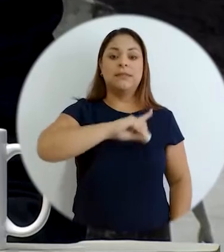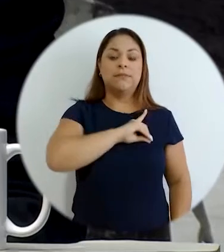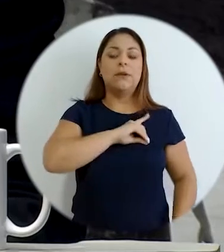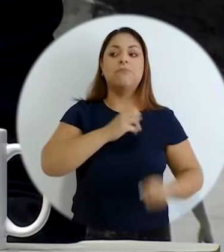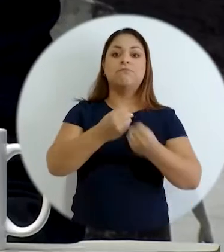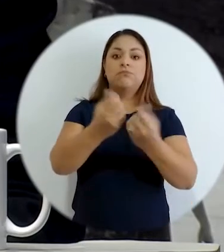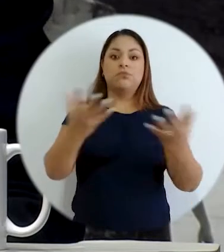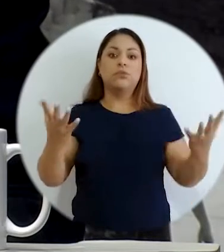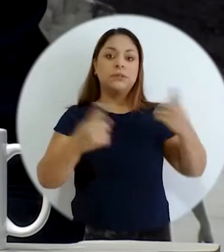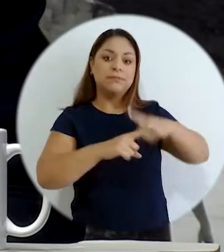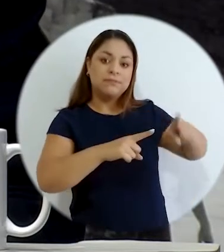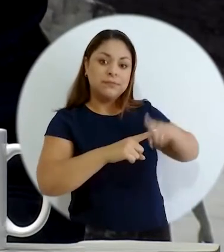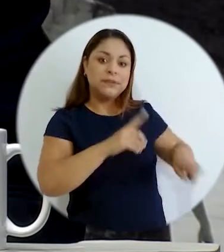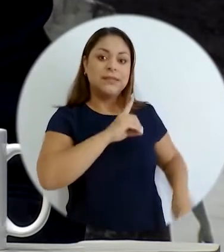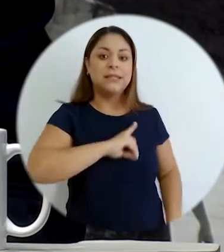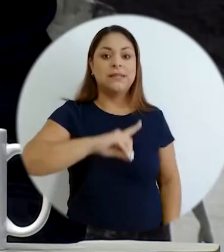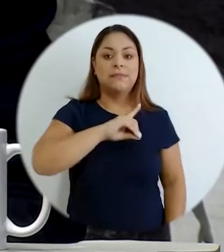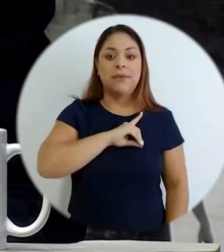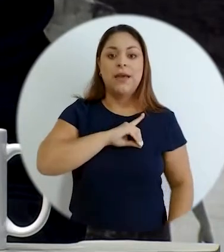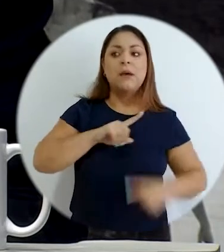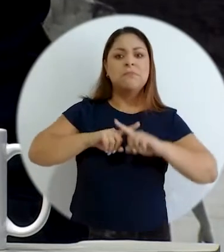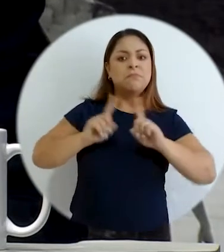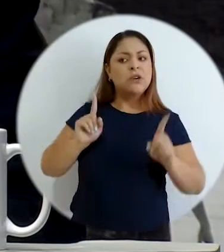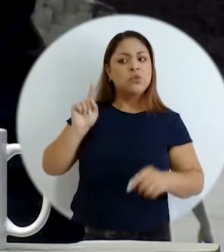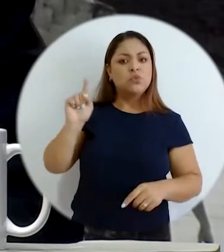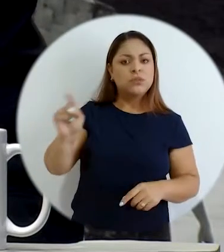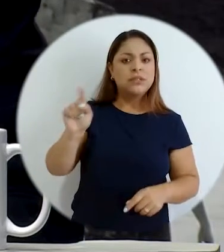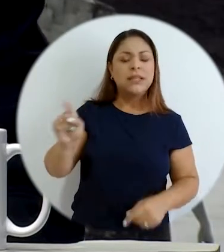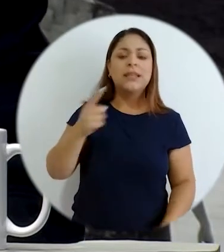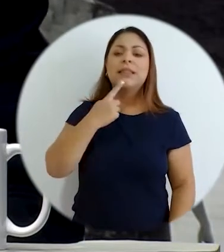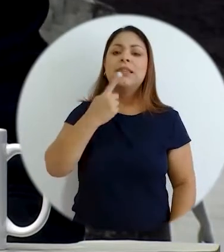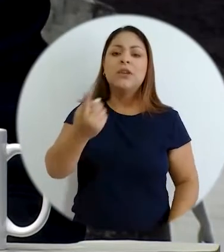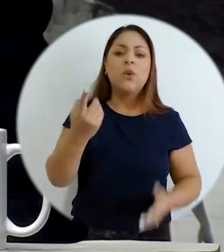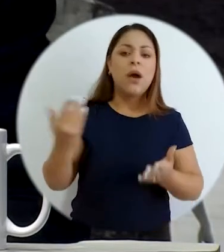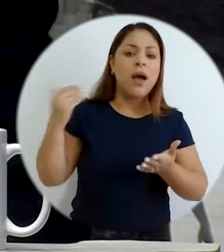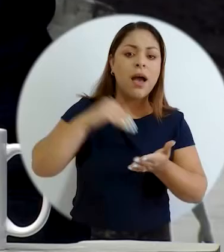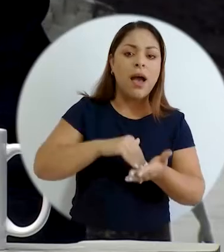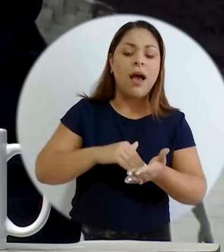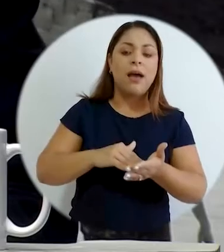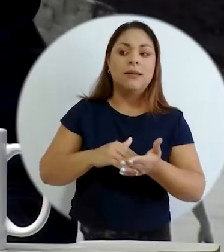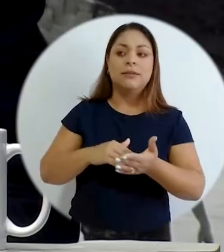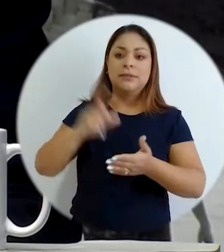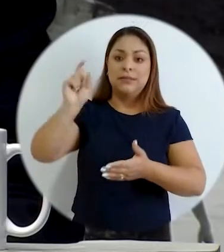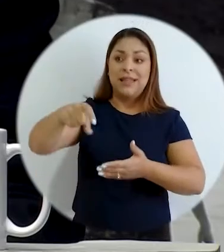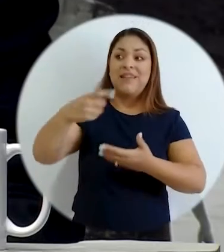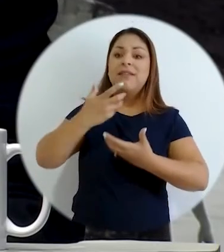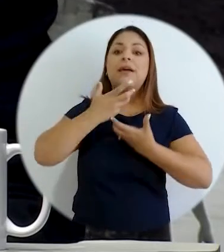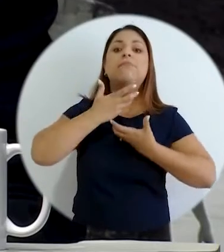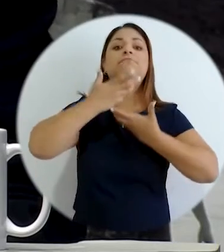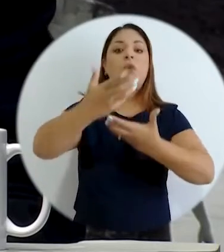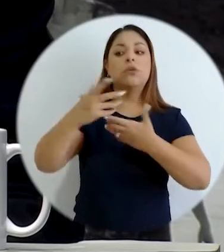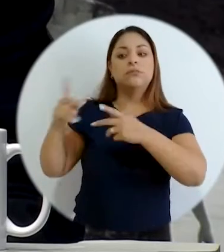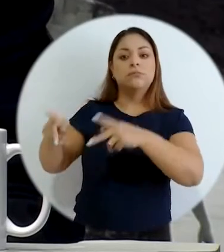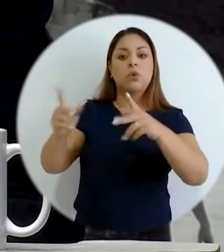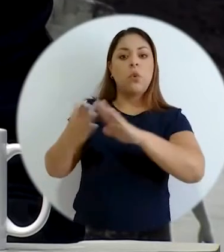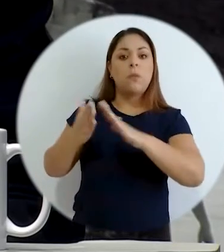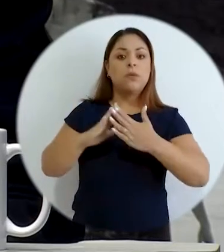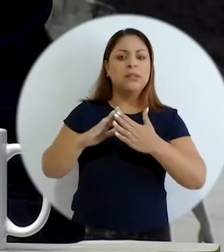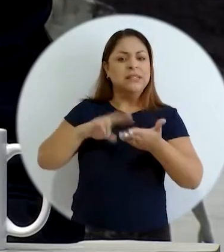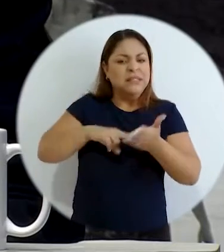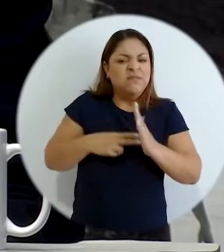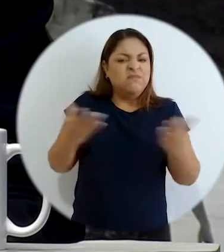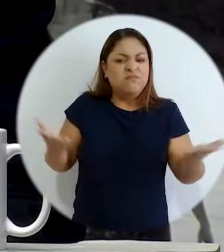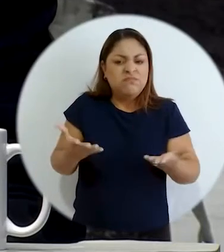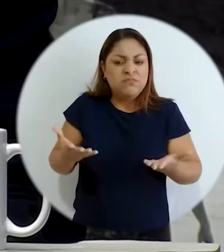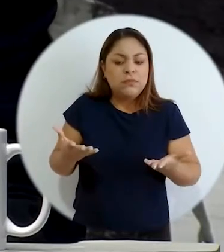interdisciplinaria multidisciplinaria pero usted repitió antes que hay darle voces a la comunidad y eso implica reconocer en